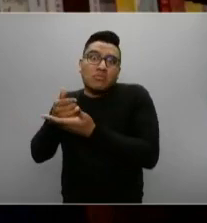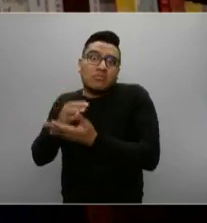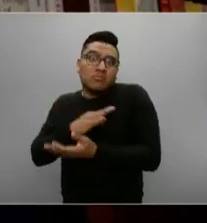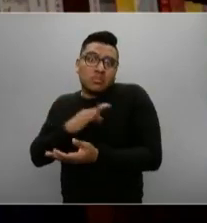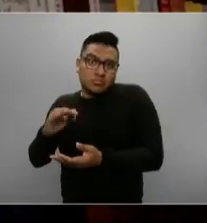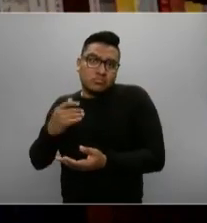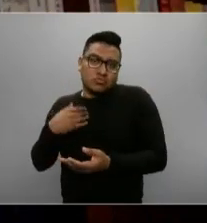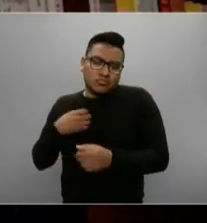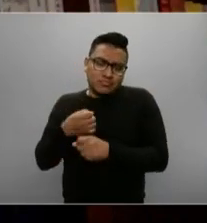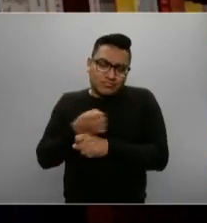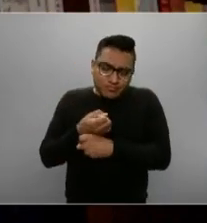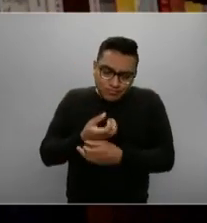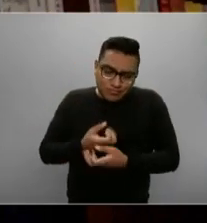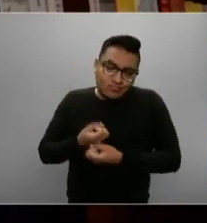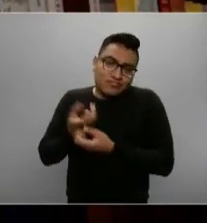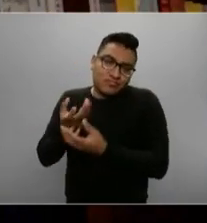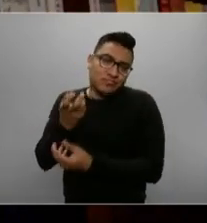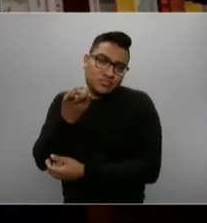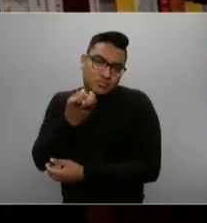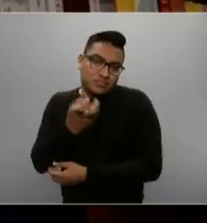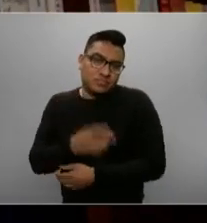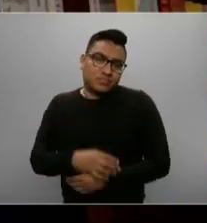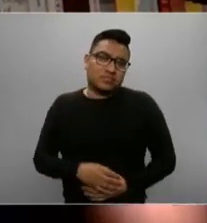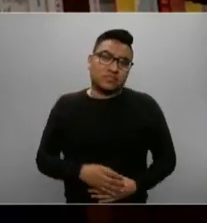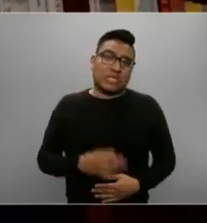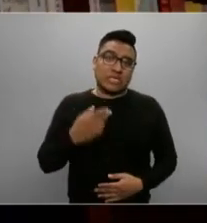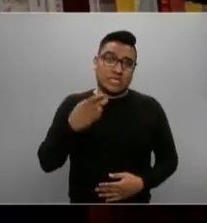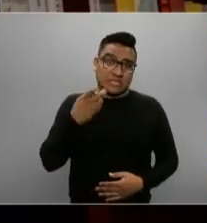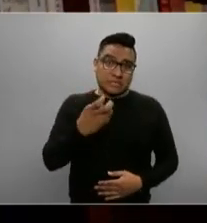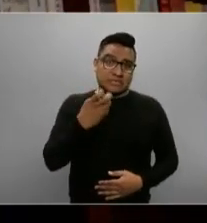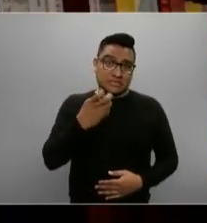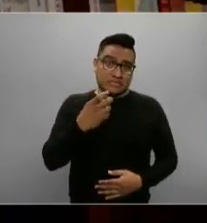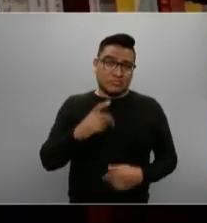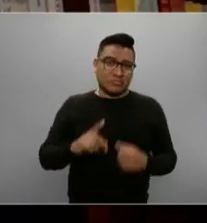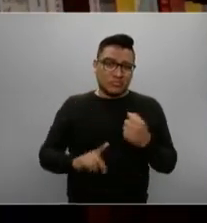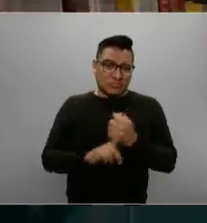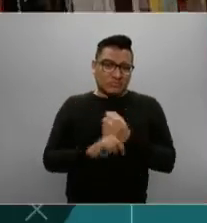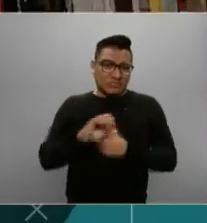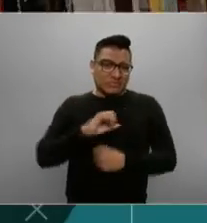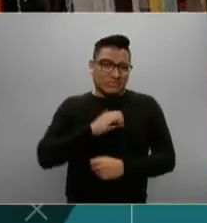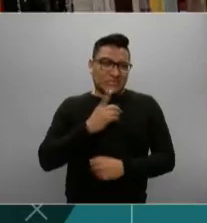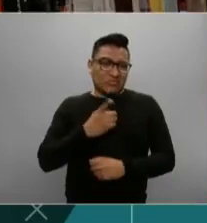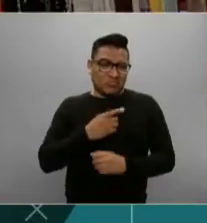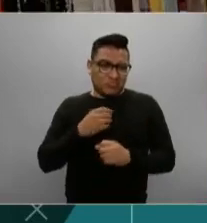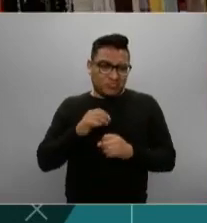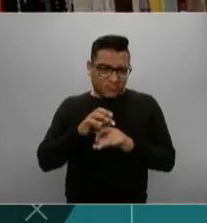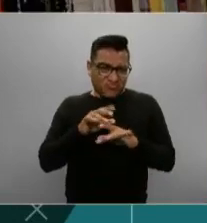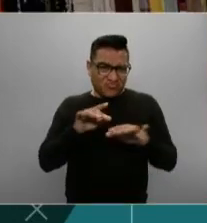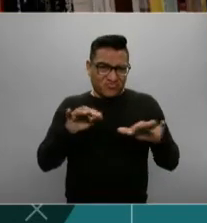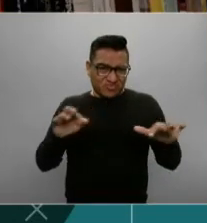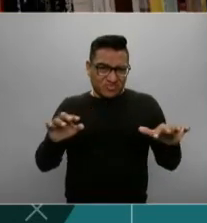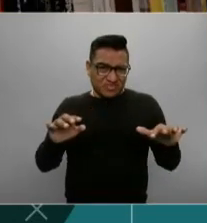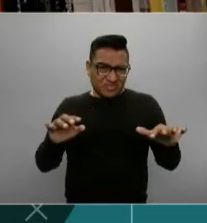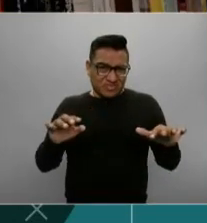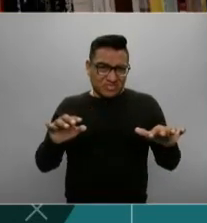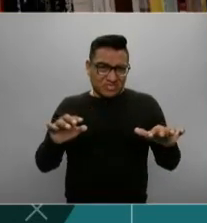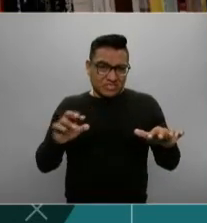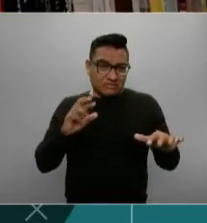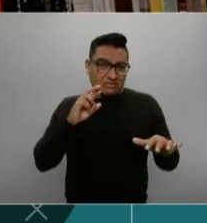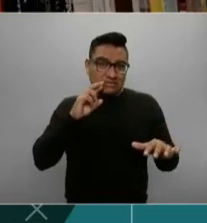esta pandemia no se va a resolver hasta que no encontremos o una vacuna